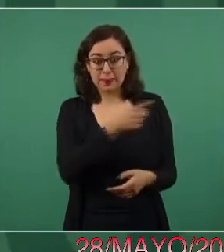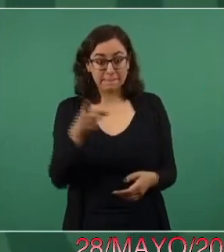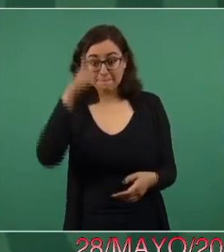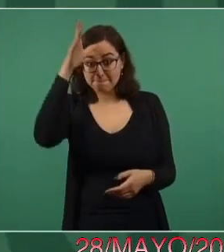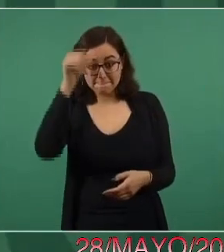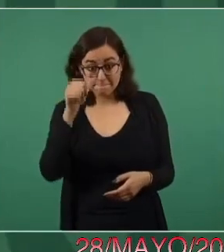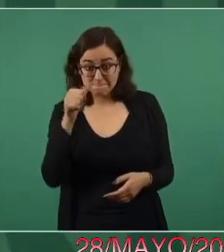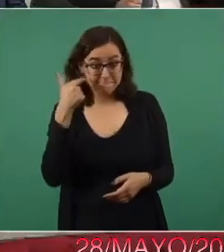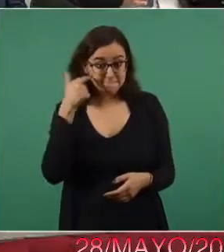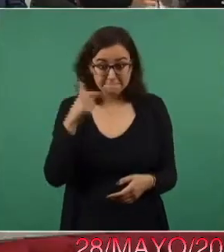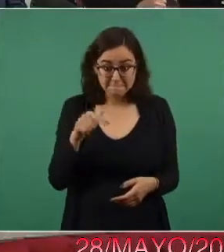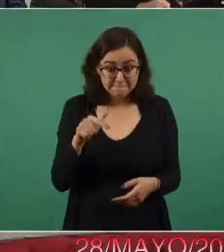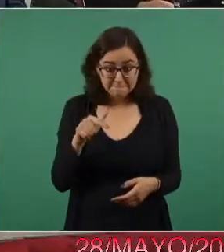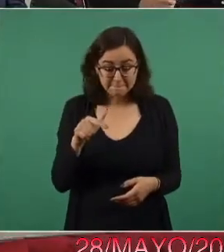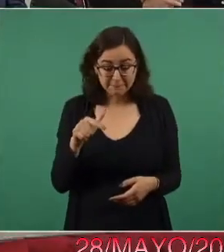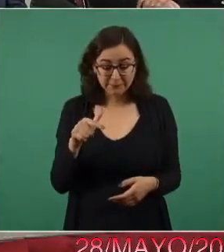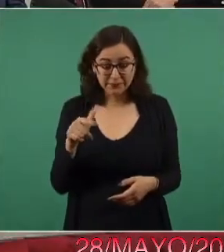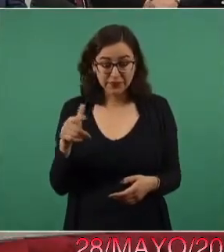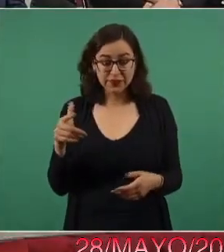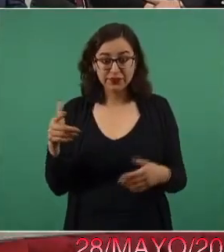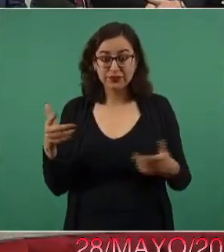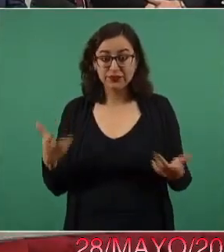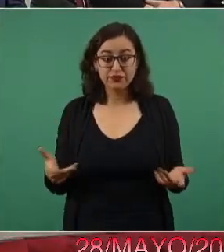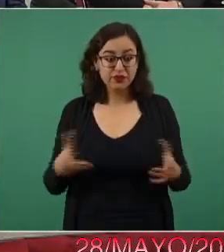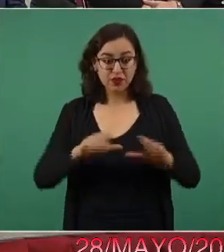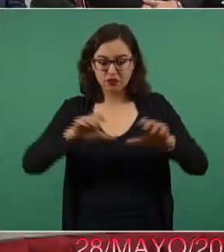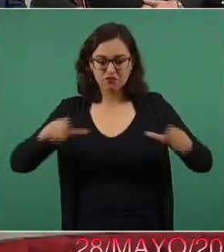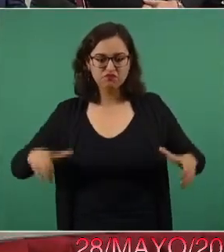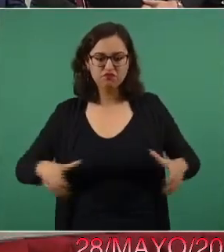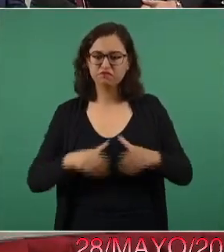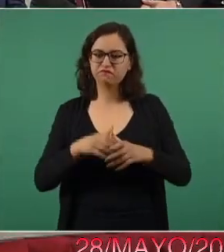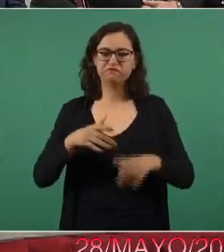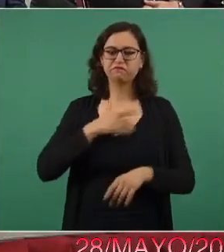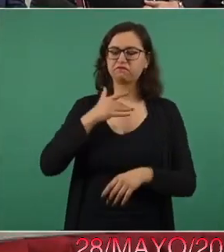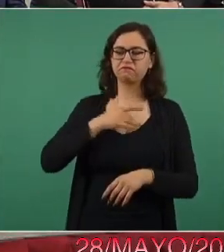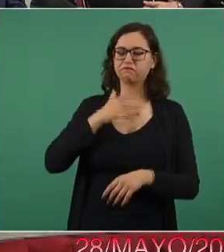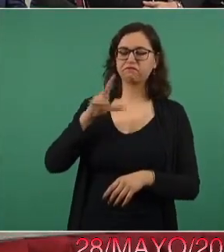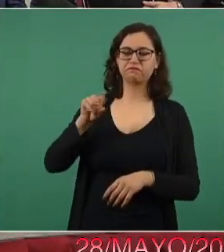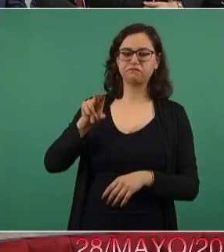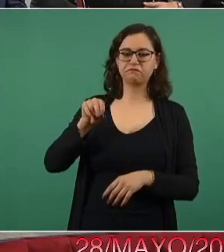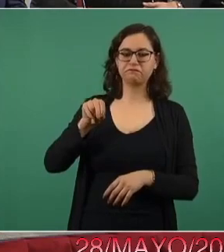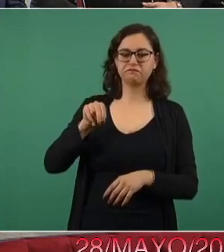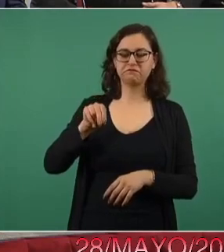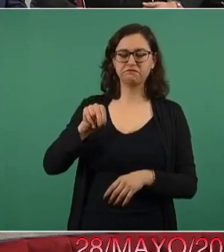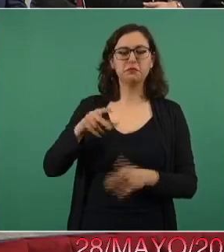si no hay consenso en la comunidad educativa, no,